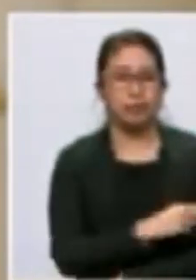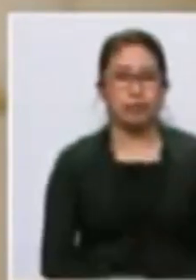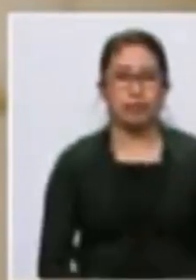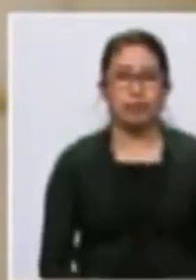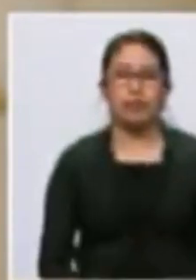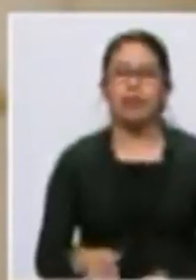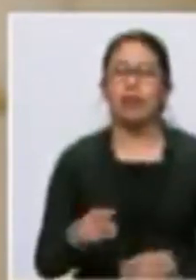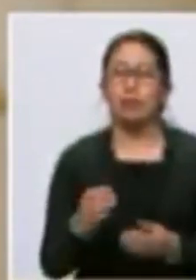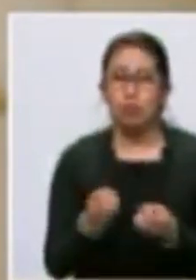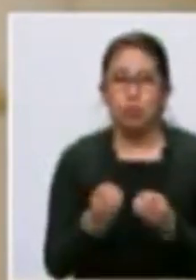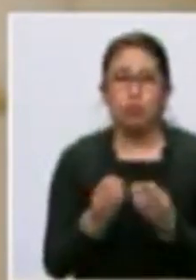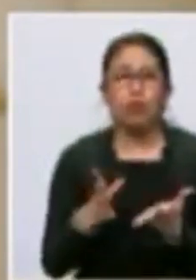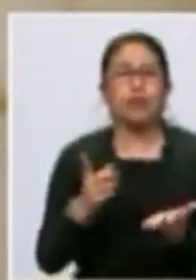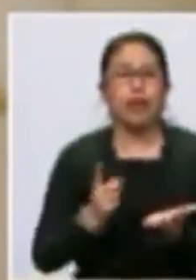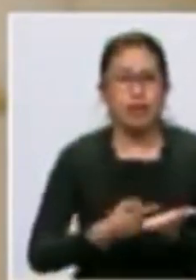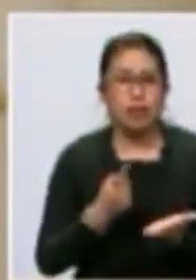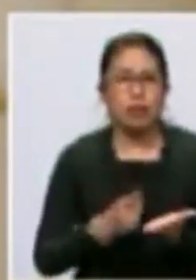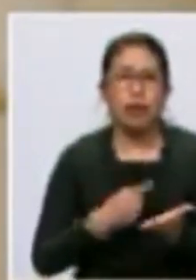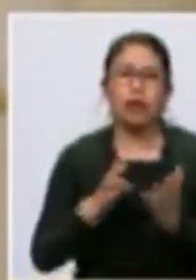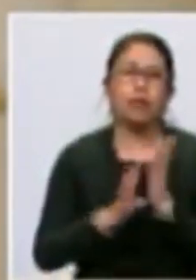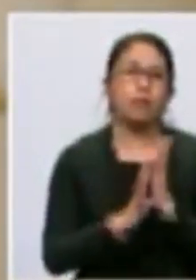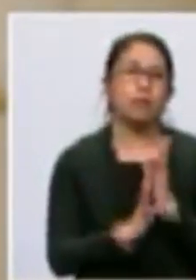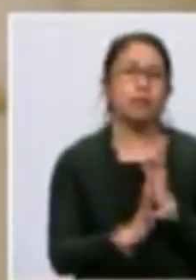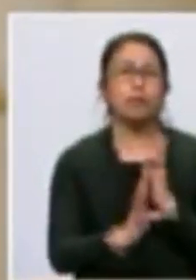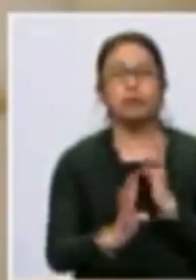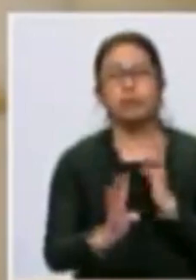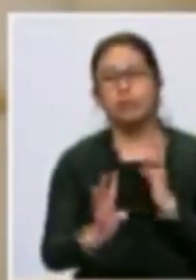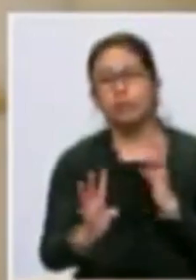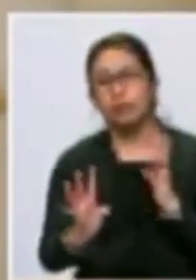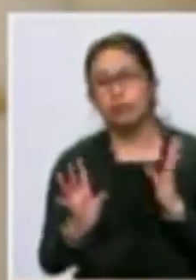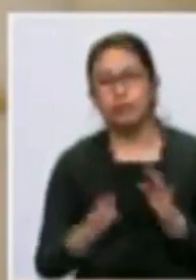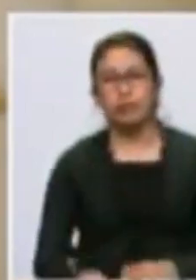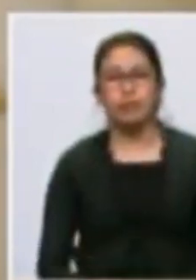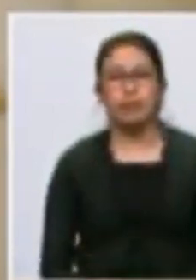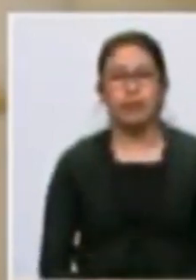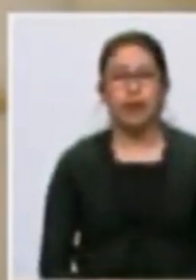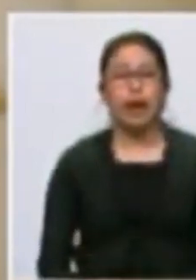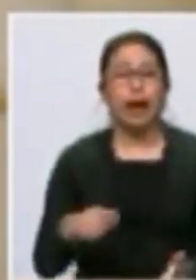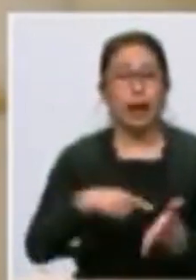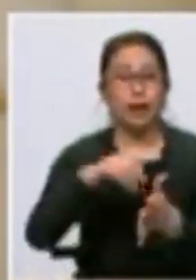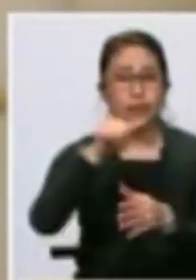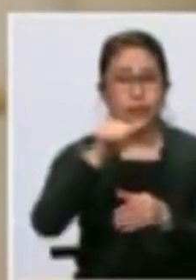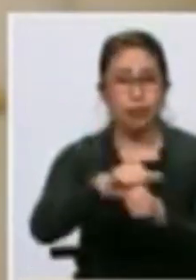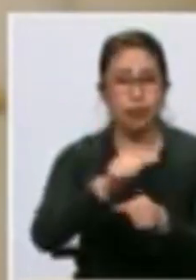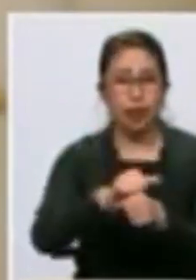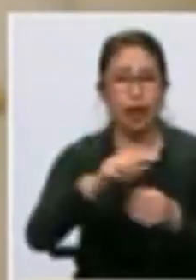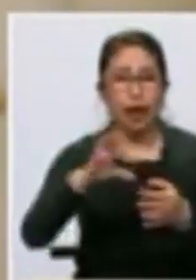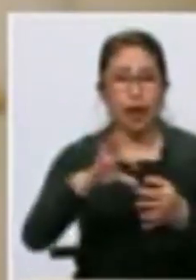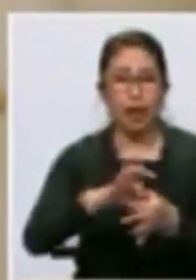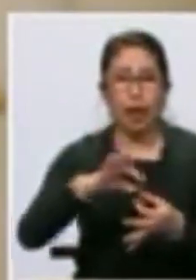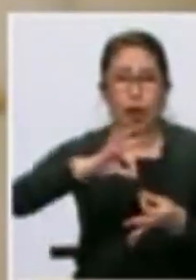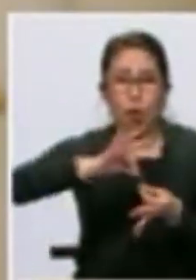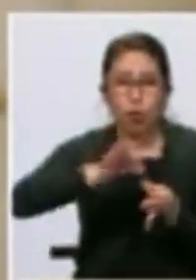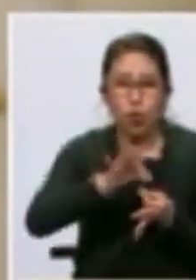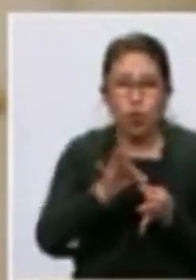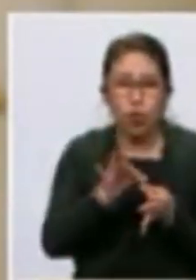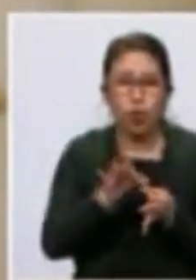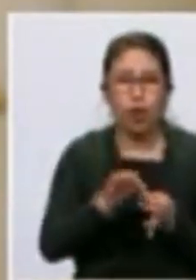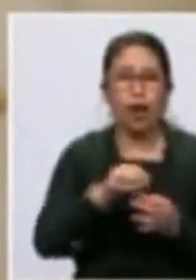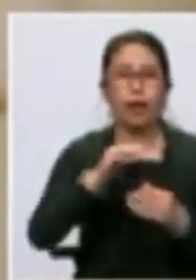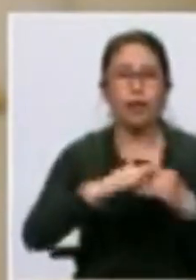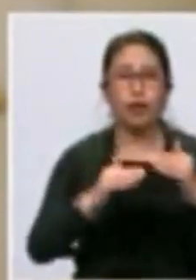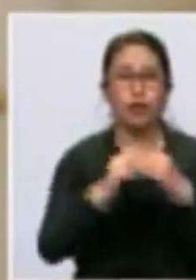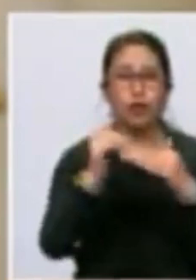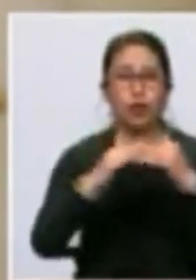lo que tantas veces causa colas y saturación de hospitales. Esa tarea de refacción y ampliación de la